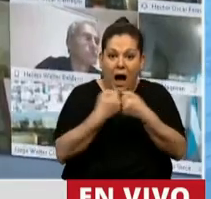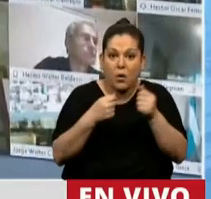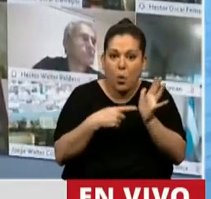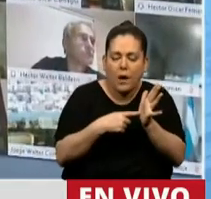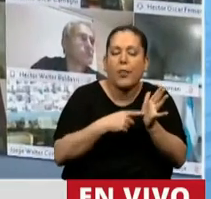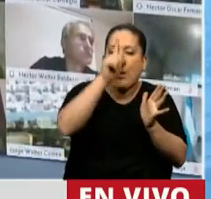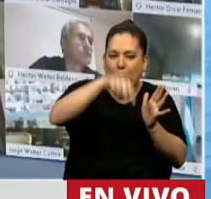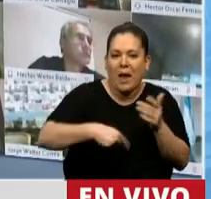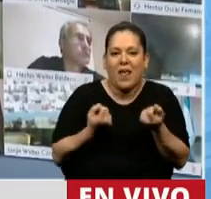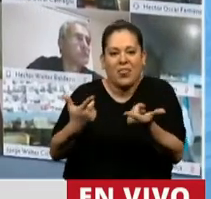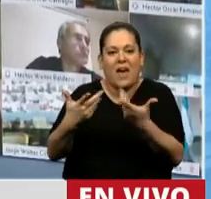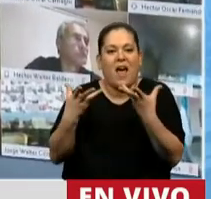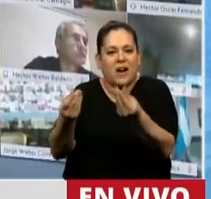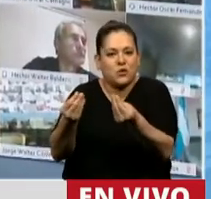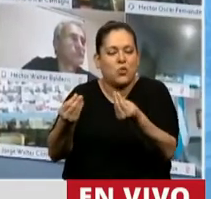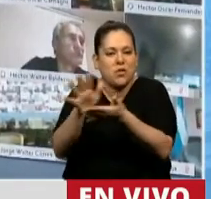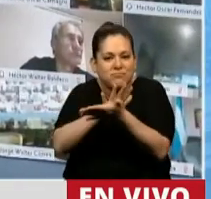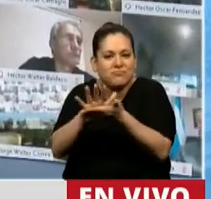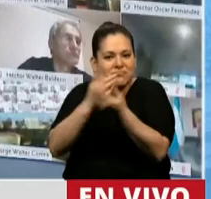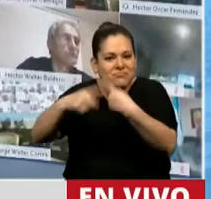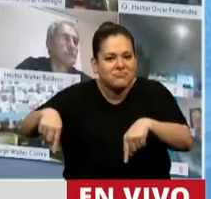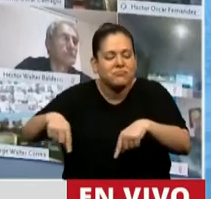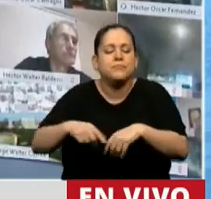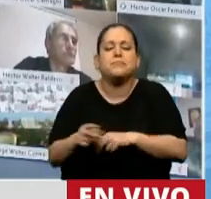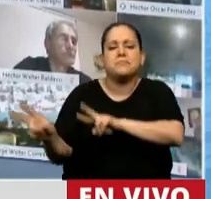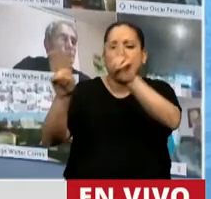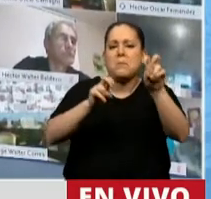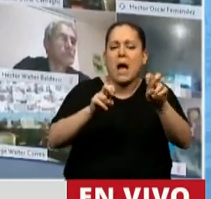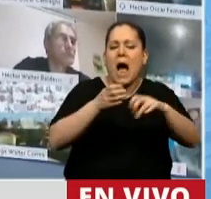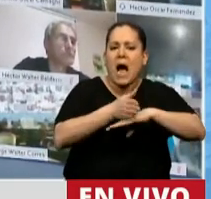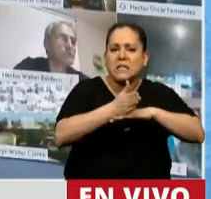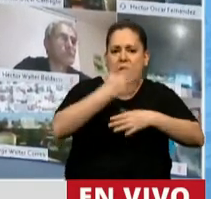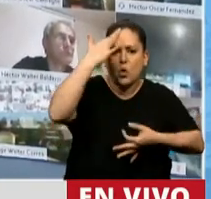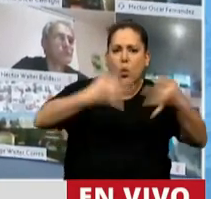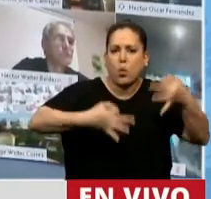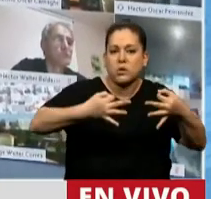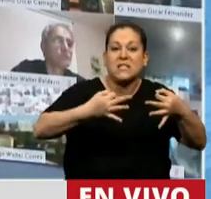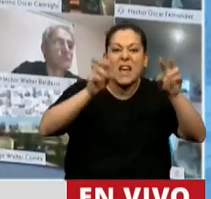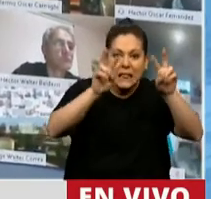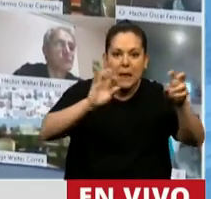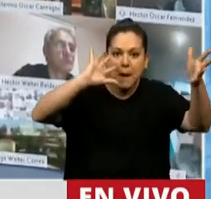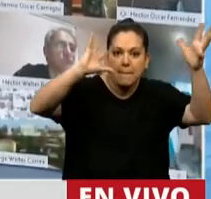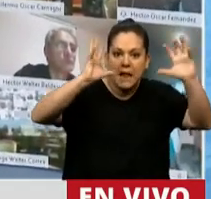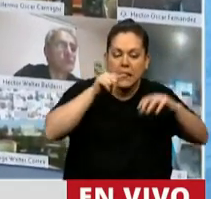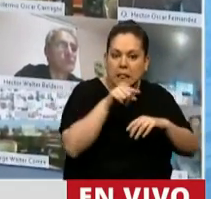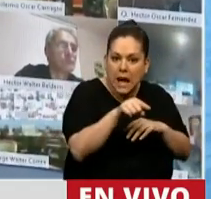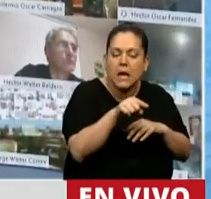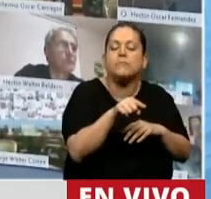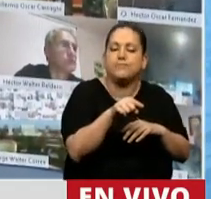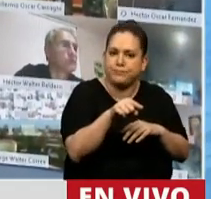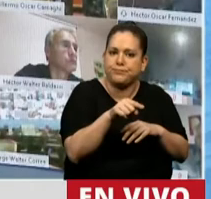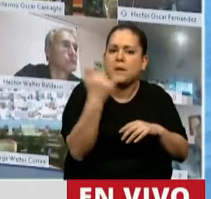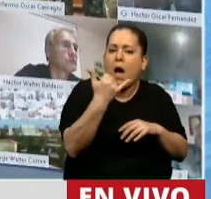esta herramienta. Cuando hablamos de acceso a la justicia en materia ambiental, sin dudas hablamos de la necesidad en las